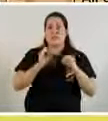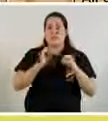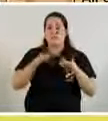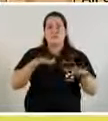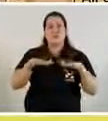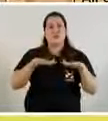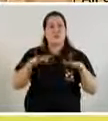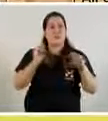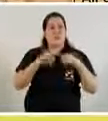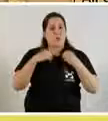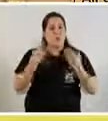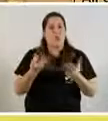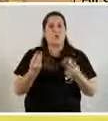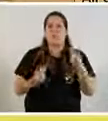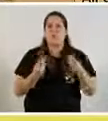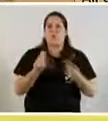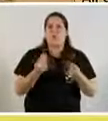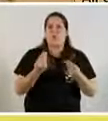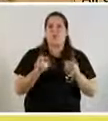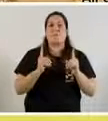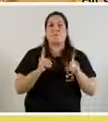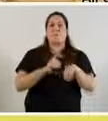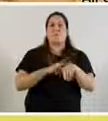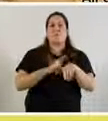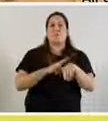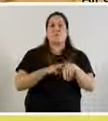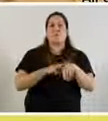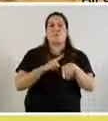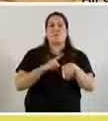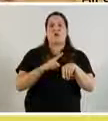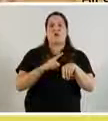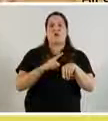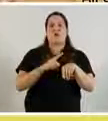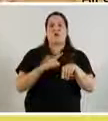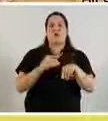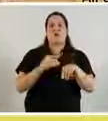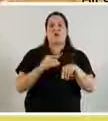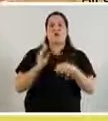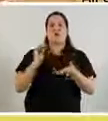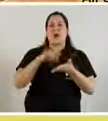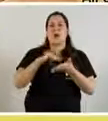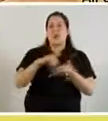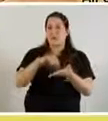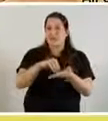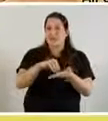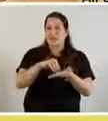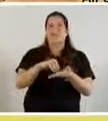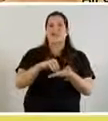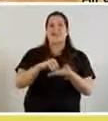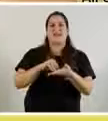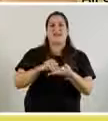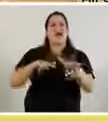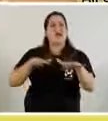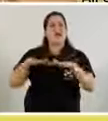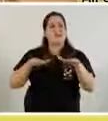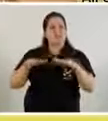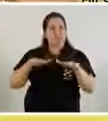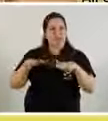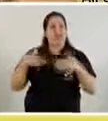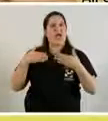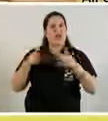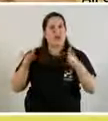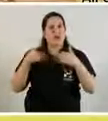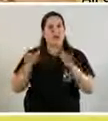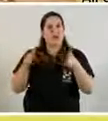la situación sanitaria se da al mismo tiempo que estamos sumando actividades en nuestro plan de puesta en marcha de la